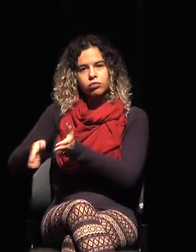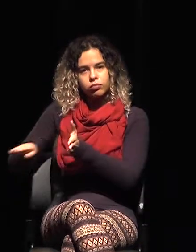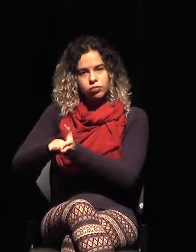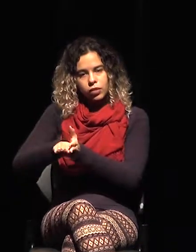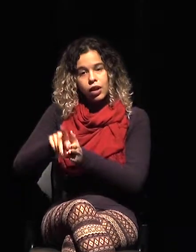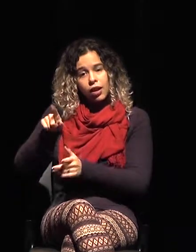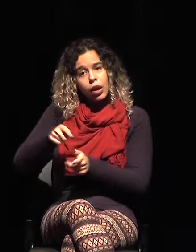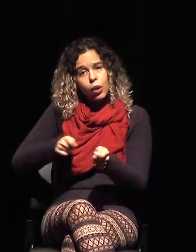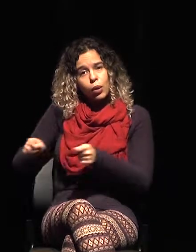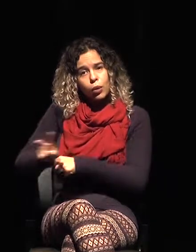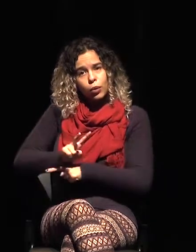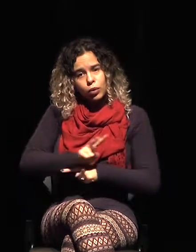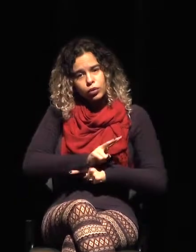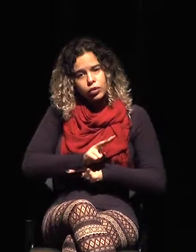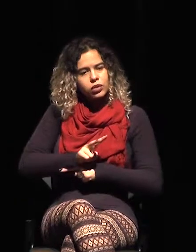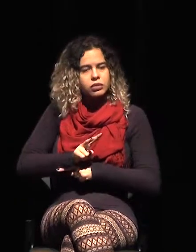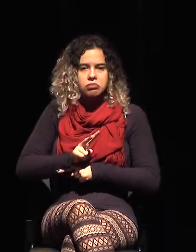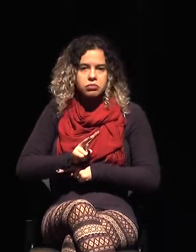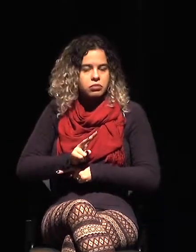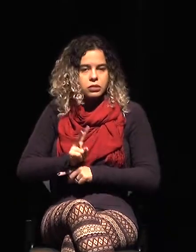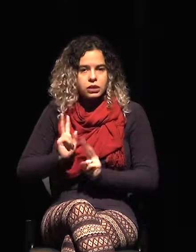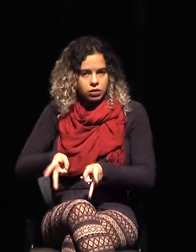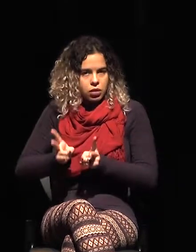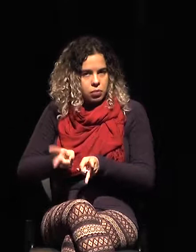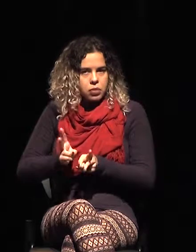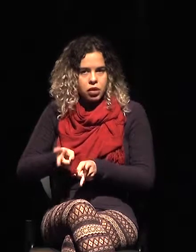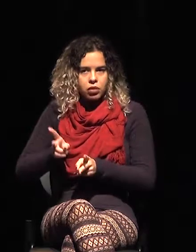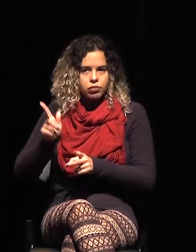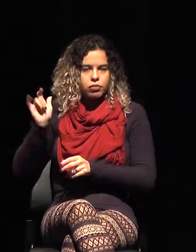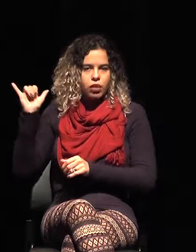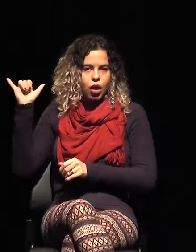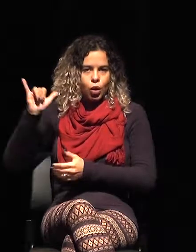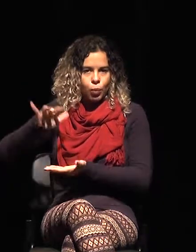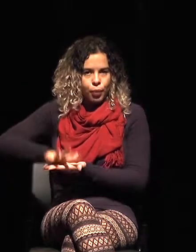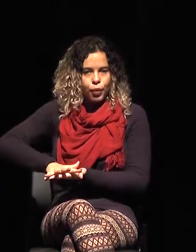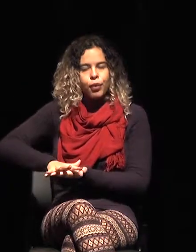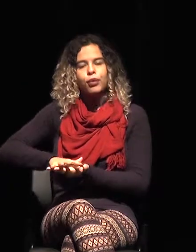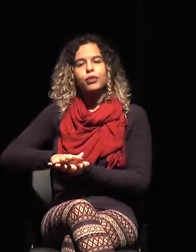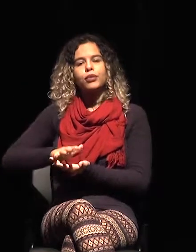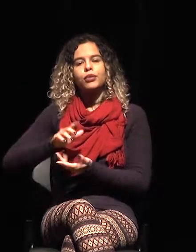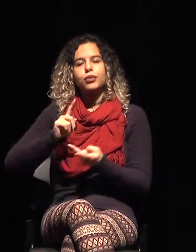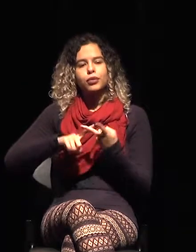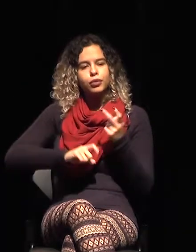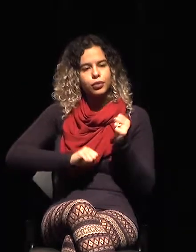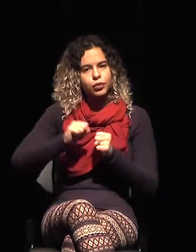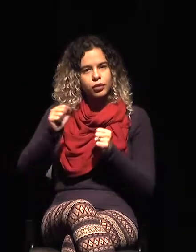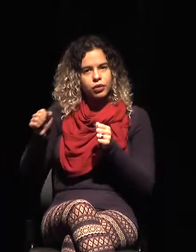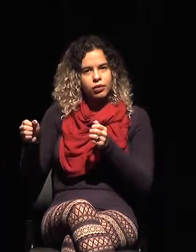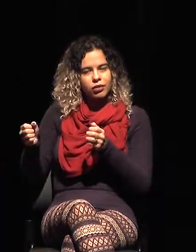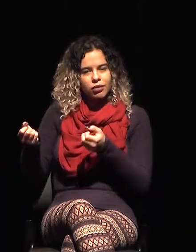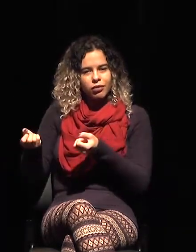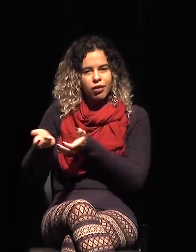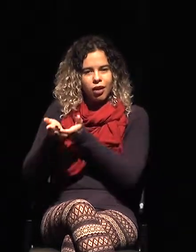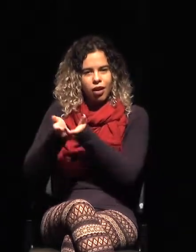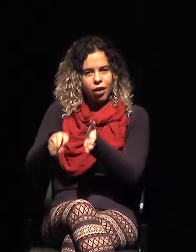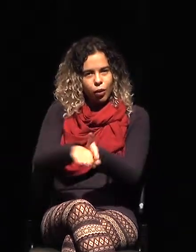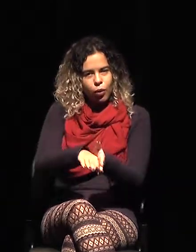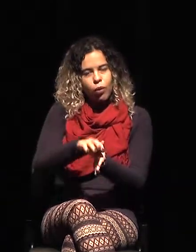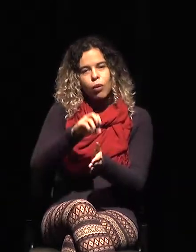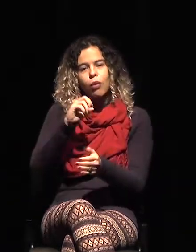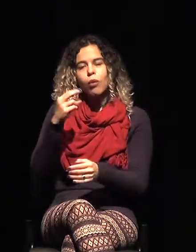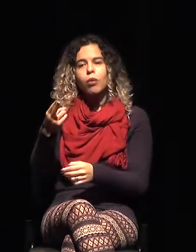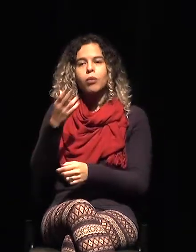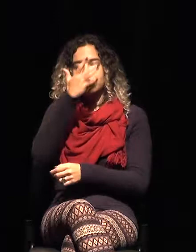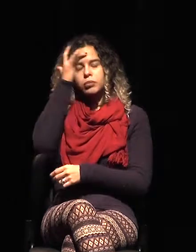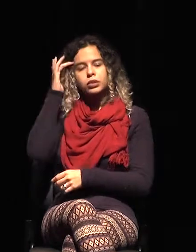puertos y aeropuertos, ya sea por parte de las empresas o terminales de carga o pasajeros con su equipaje.